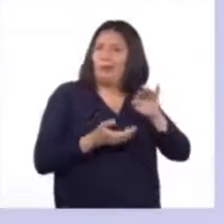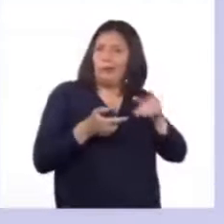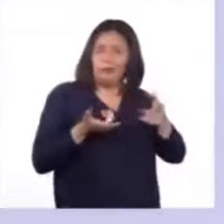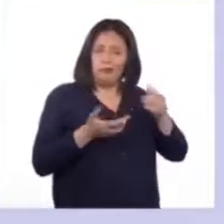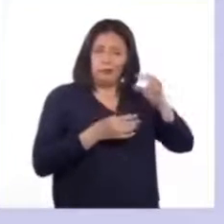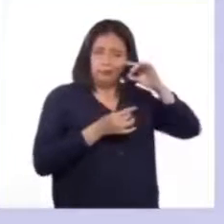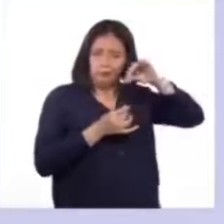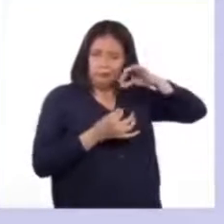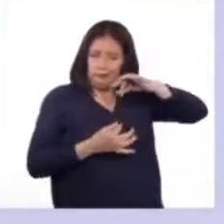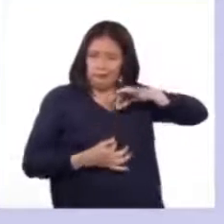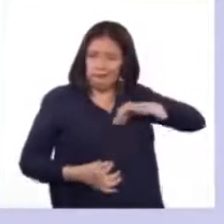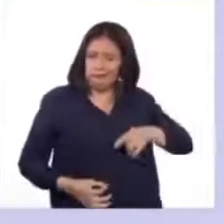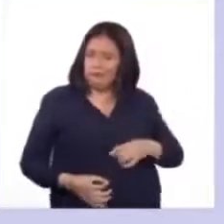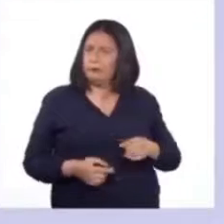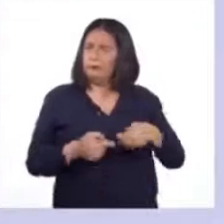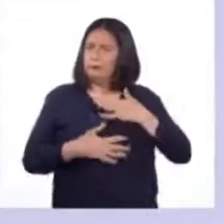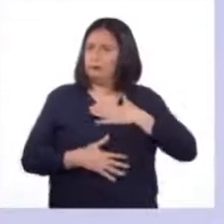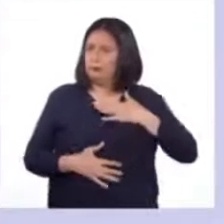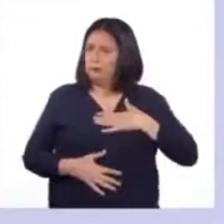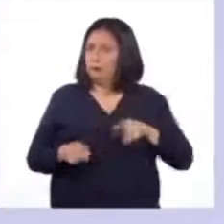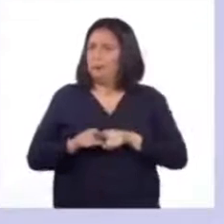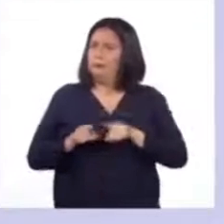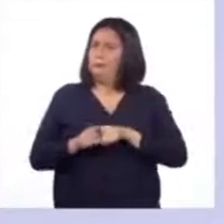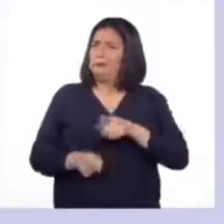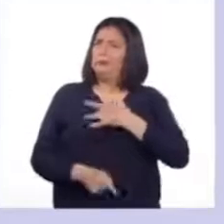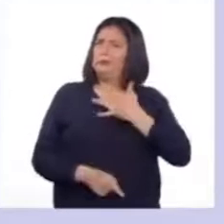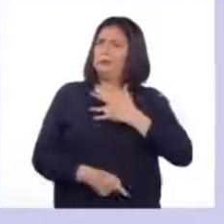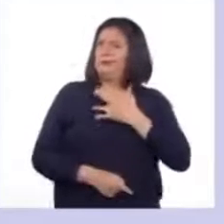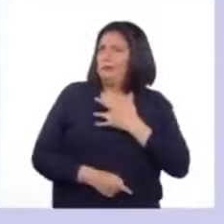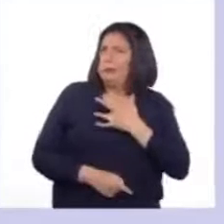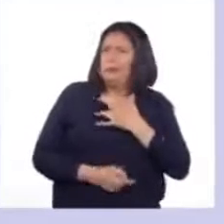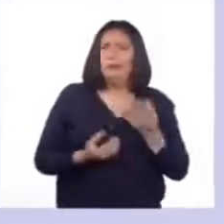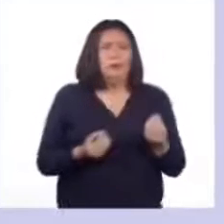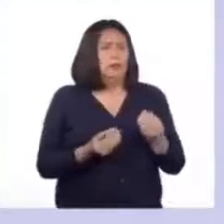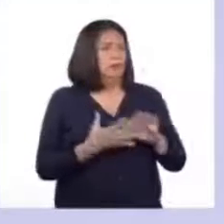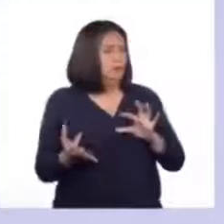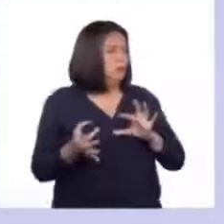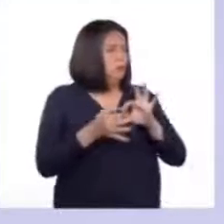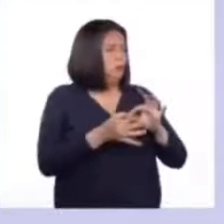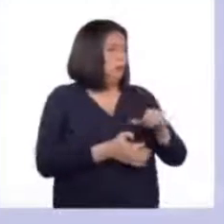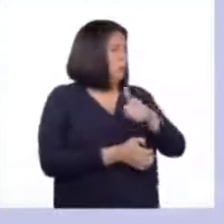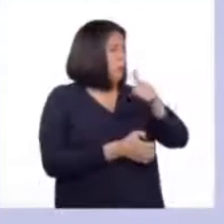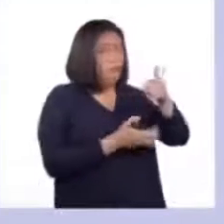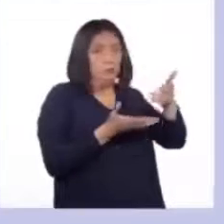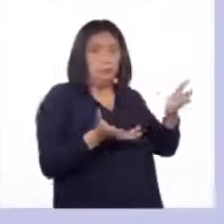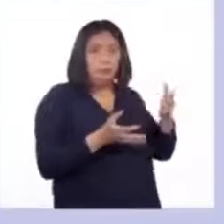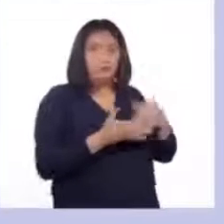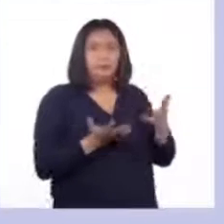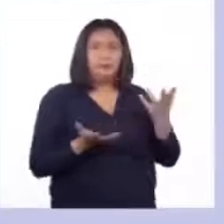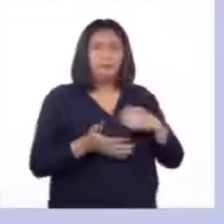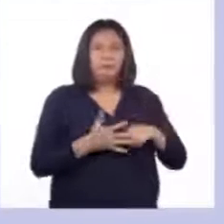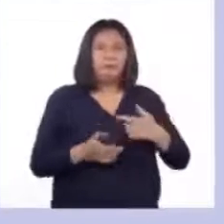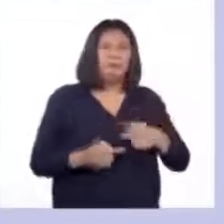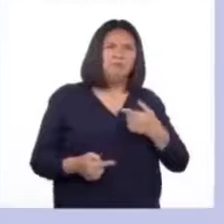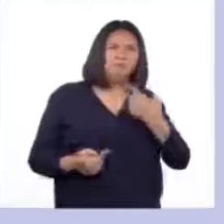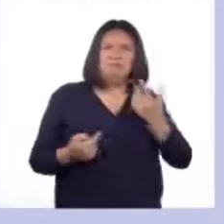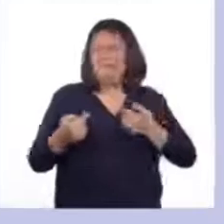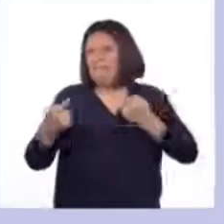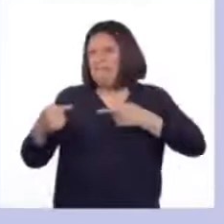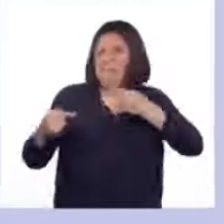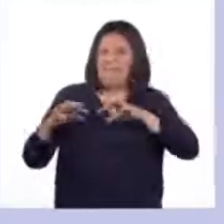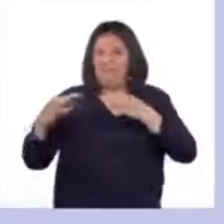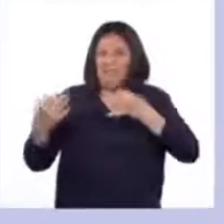pueden afectar la manera en cómo te sientes. Y esto, unido a otros factores, como discusiones con algunos